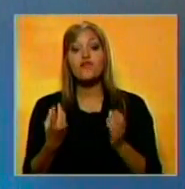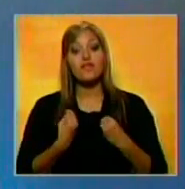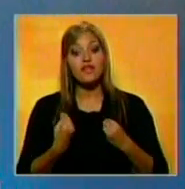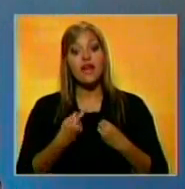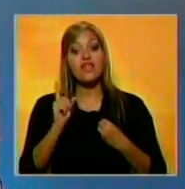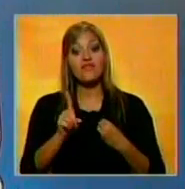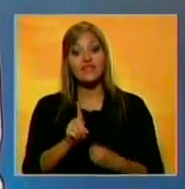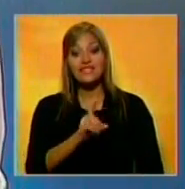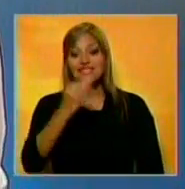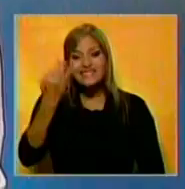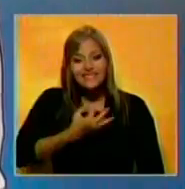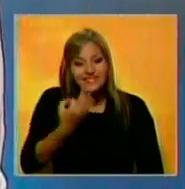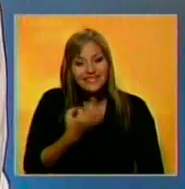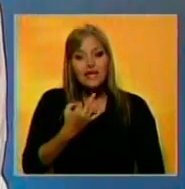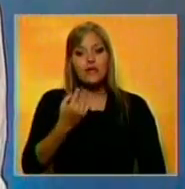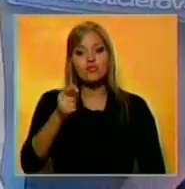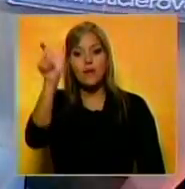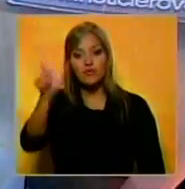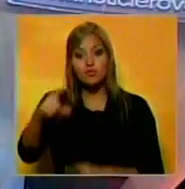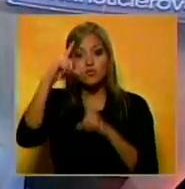debe ser siempre un especialista.